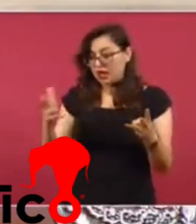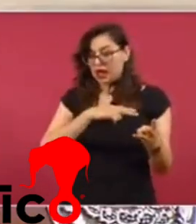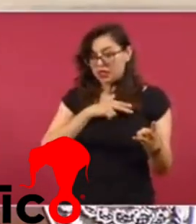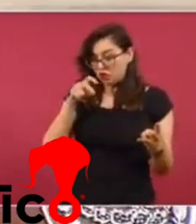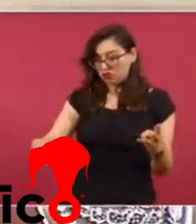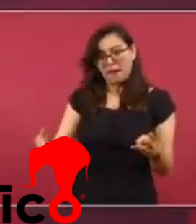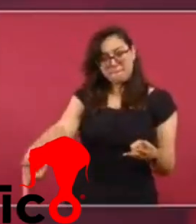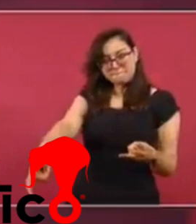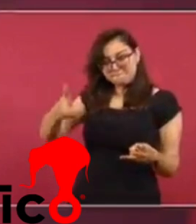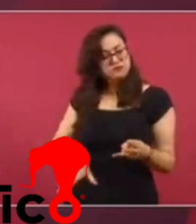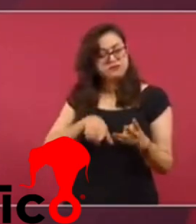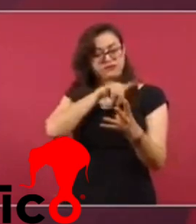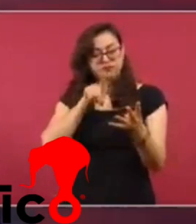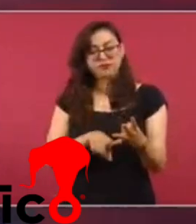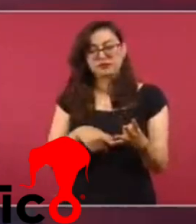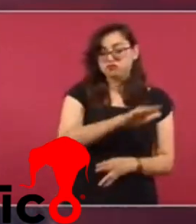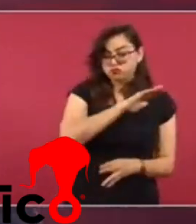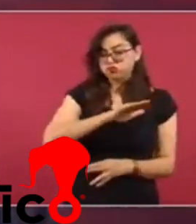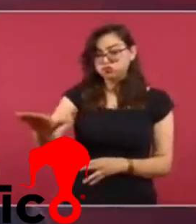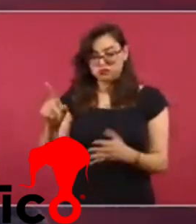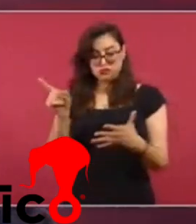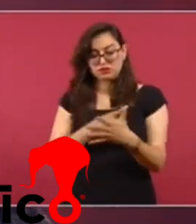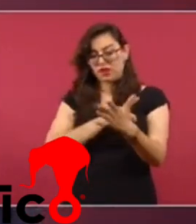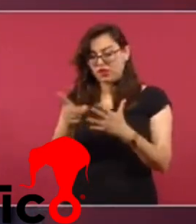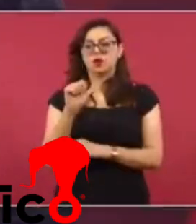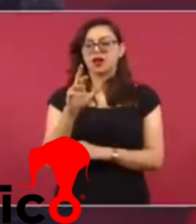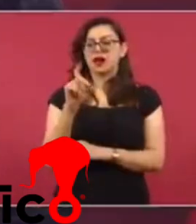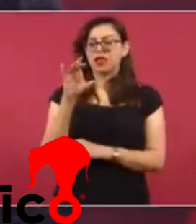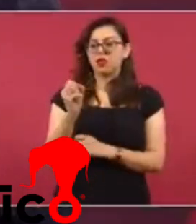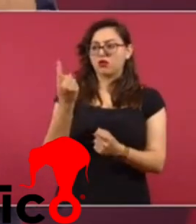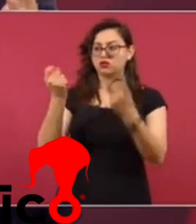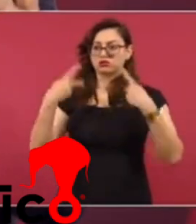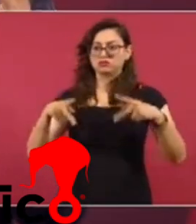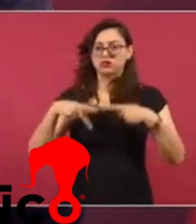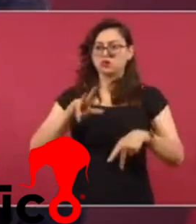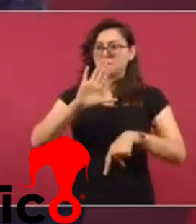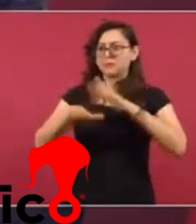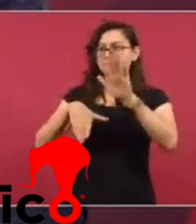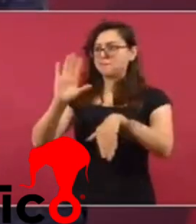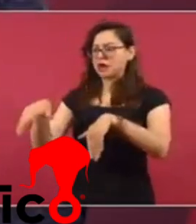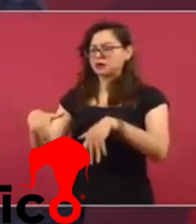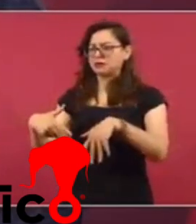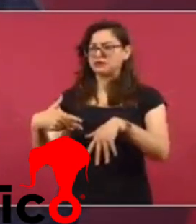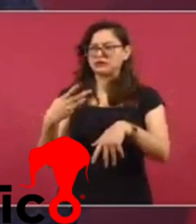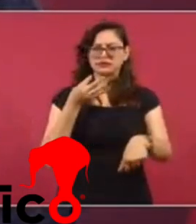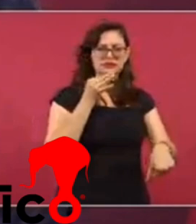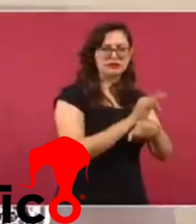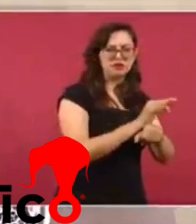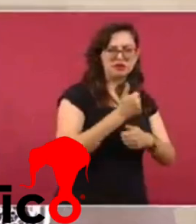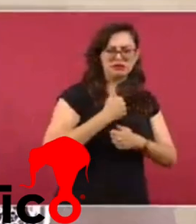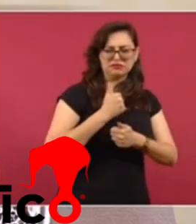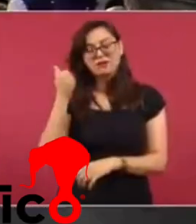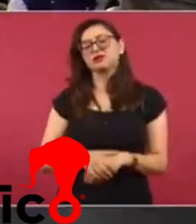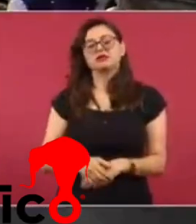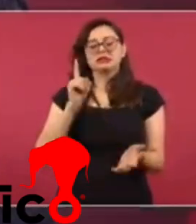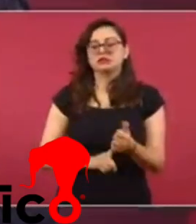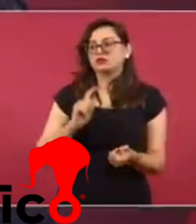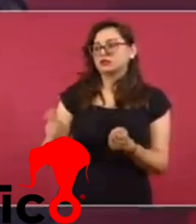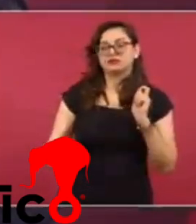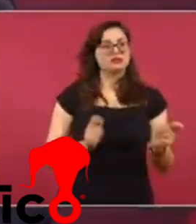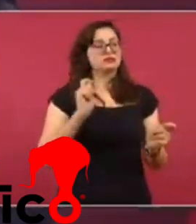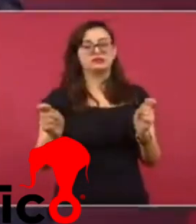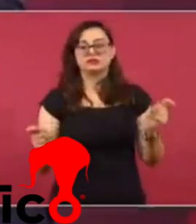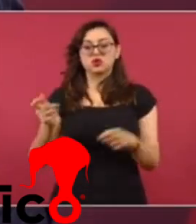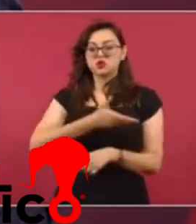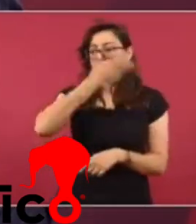en enfrentamientos a heridos, masacres, violación de derechos humanos. Hay, en todo esto, muchos intereses. Entonces,